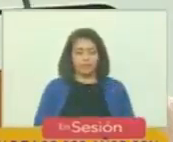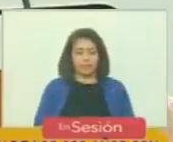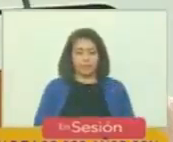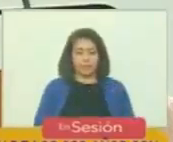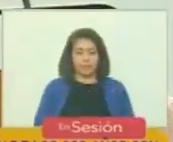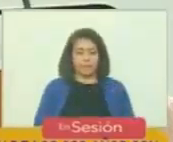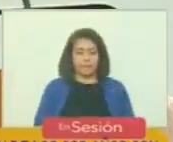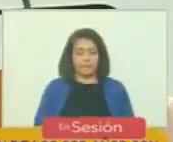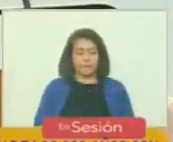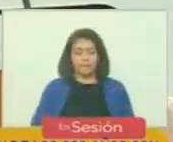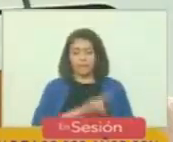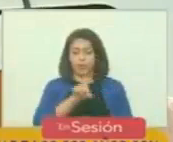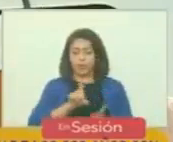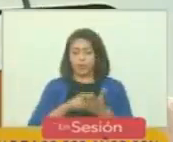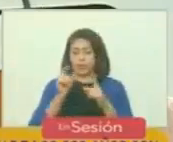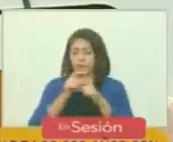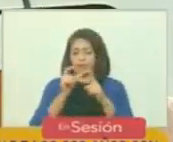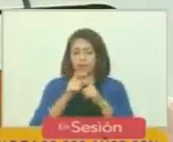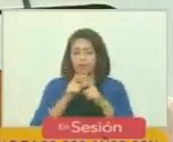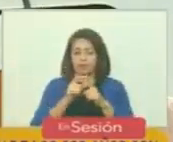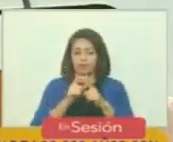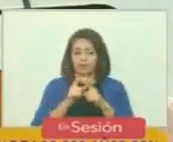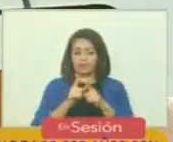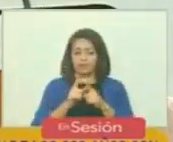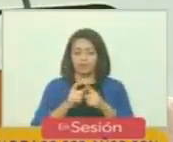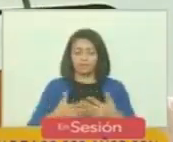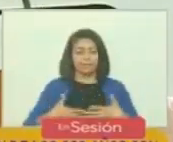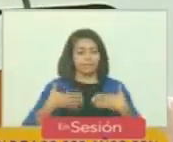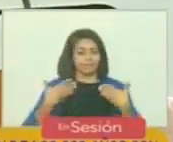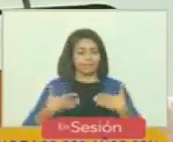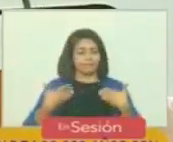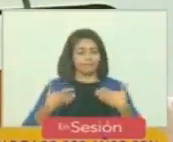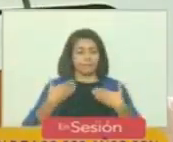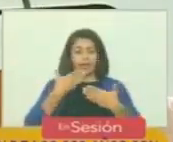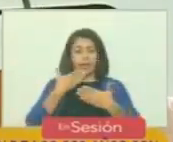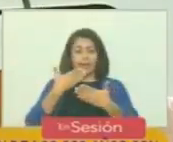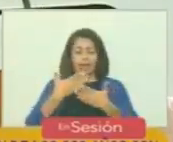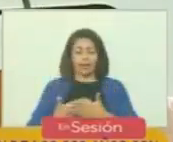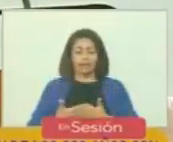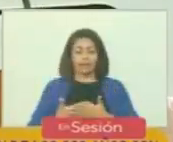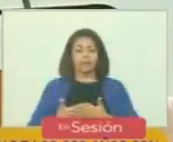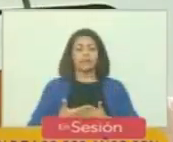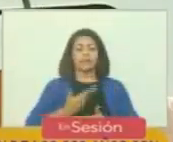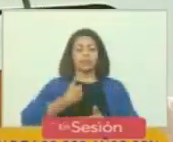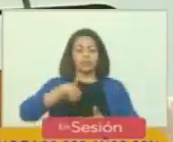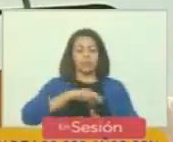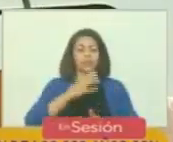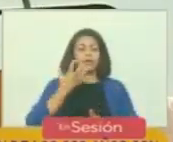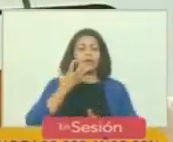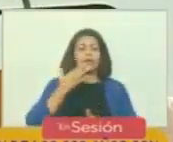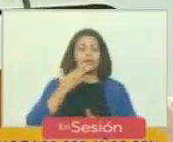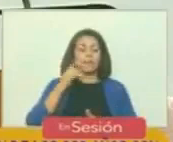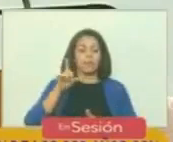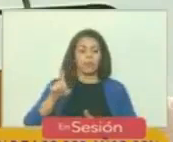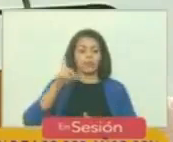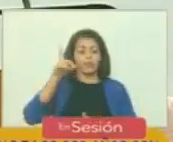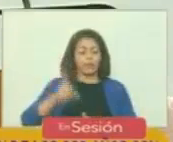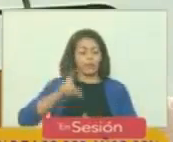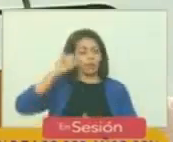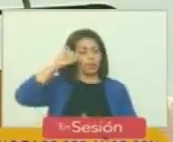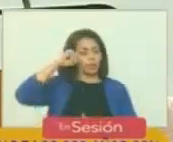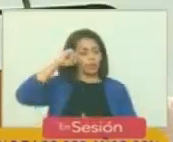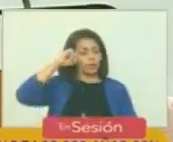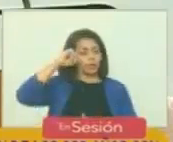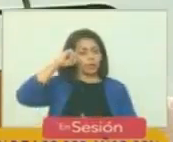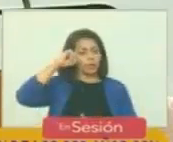al completar estas palabras llenas de emoción y gratitud a quienes son nuestro ejemplo debemos recordar